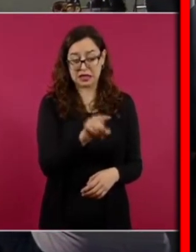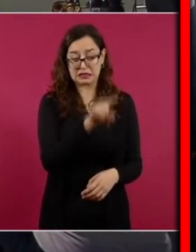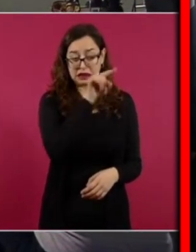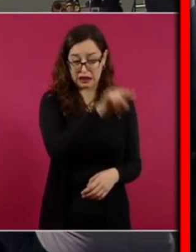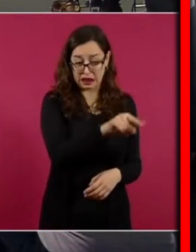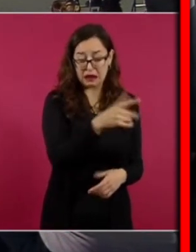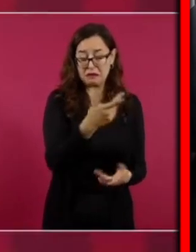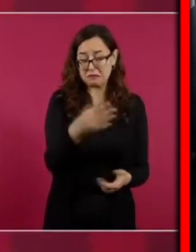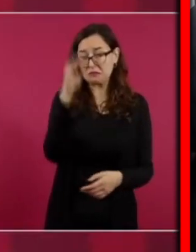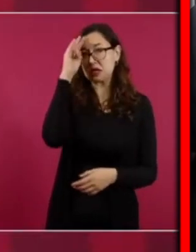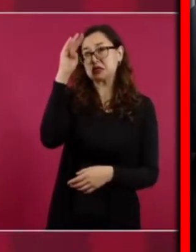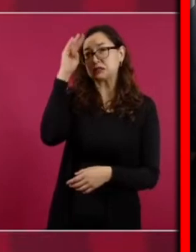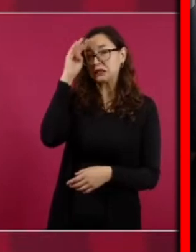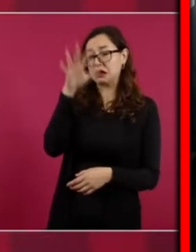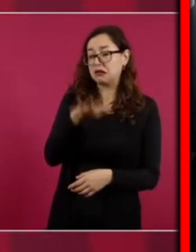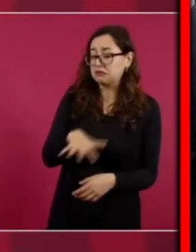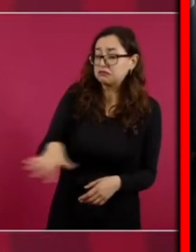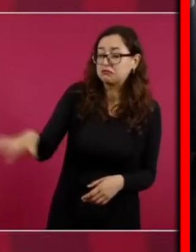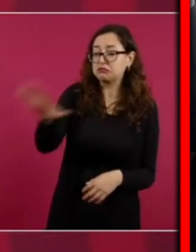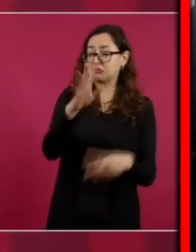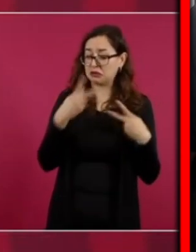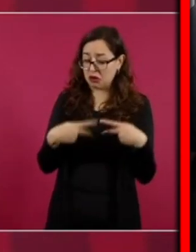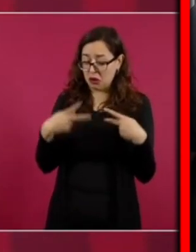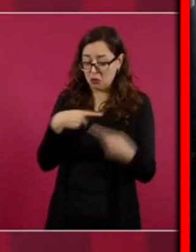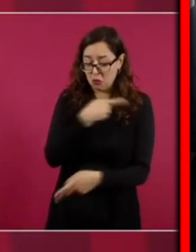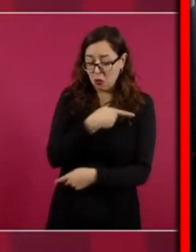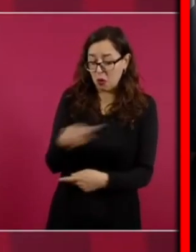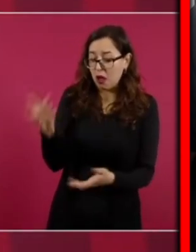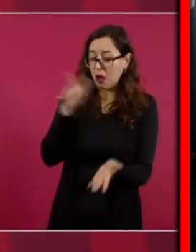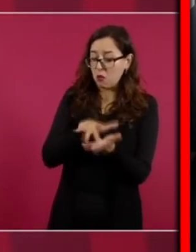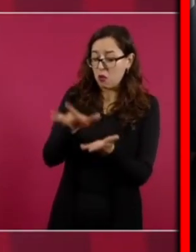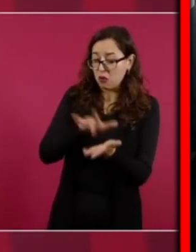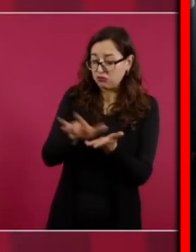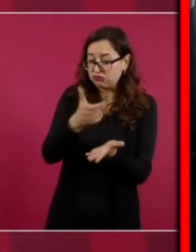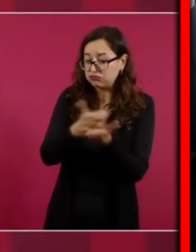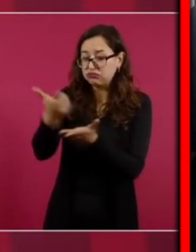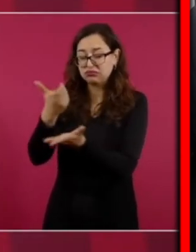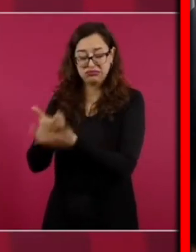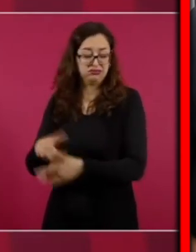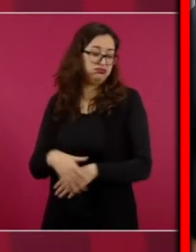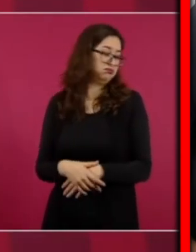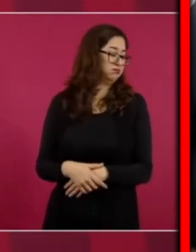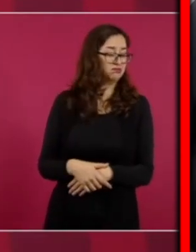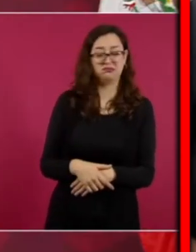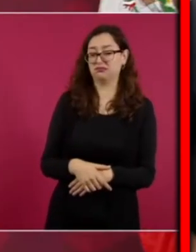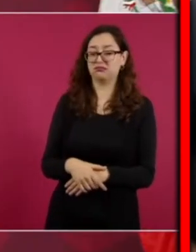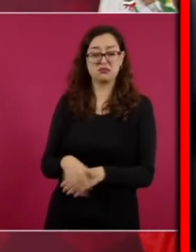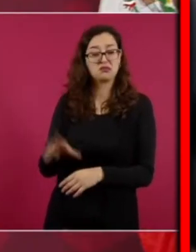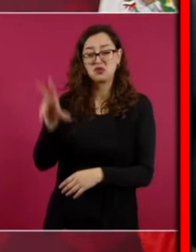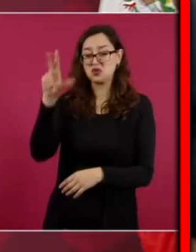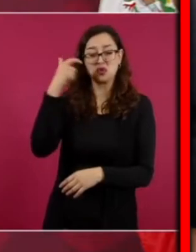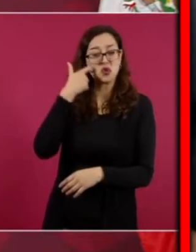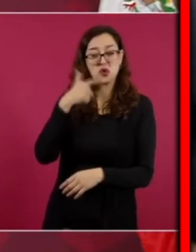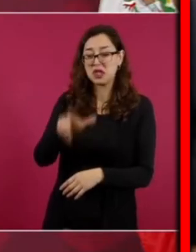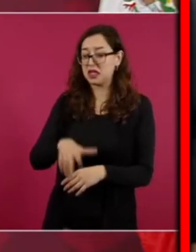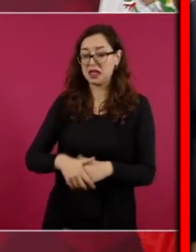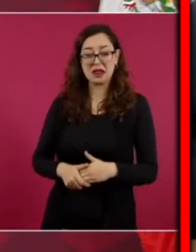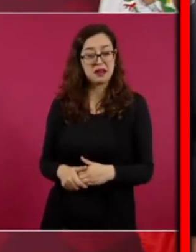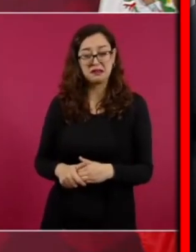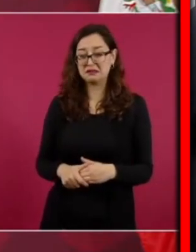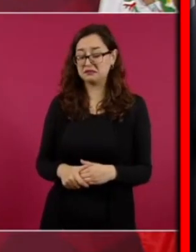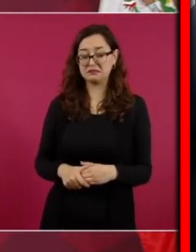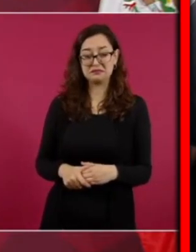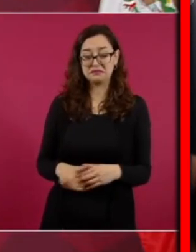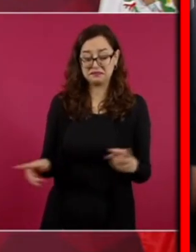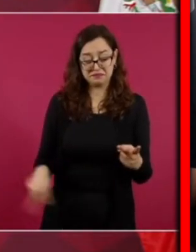a la gente más necesitada del país ¿Creen ustedes que Claudio X. González está a